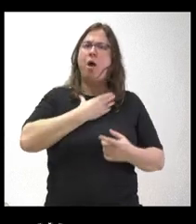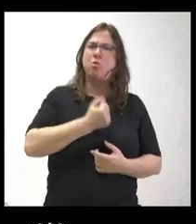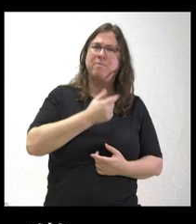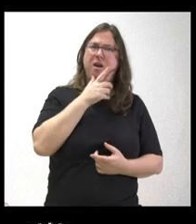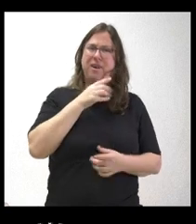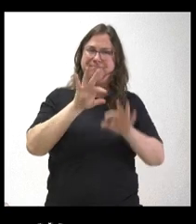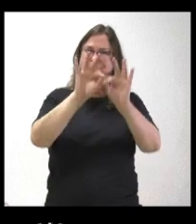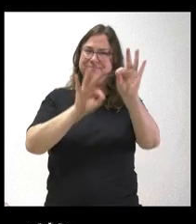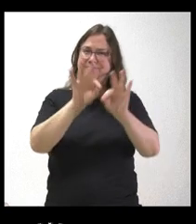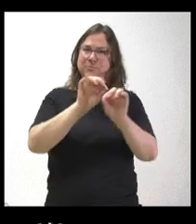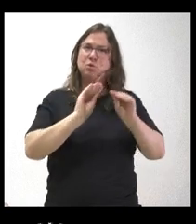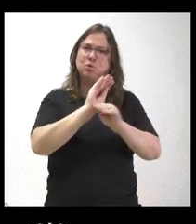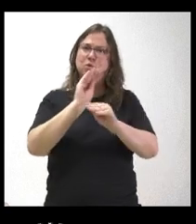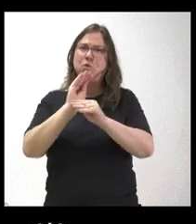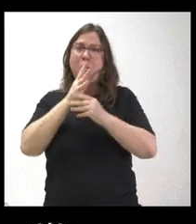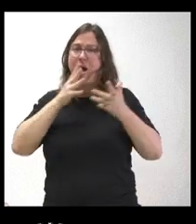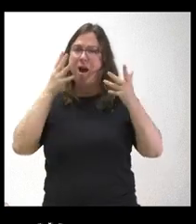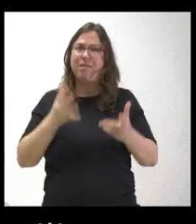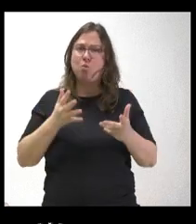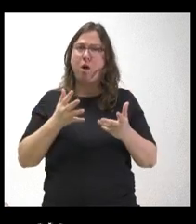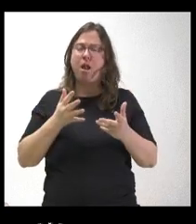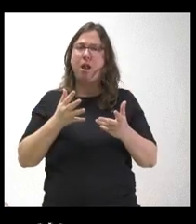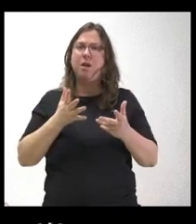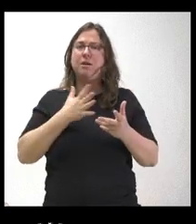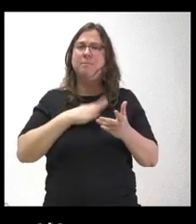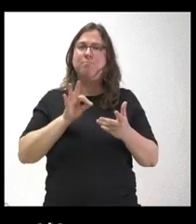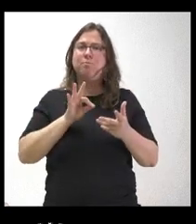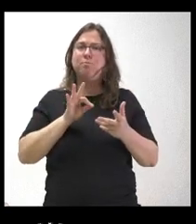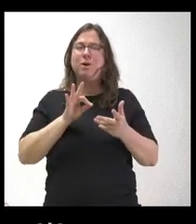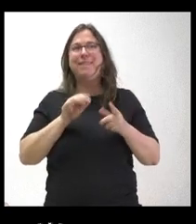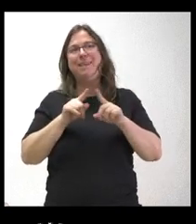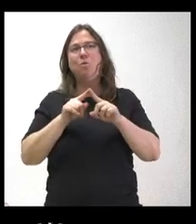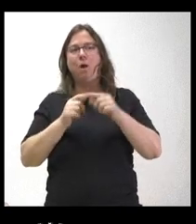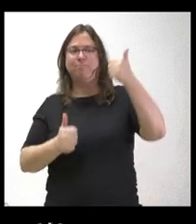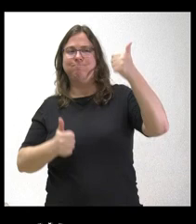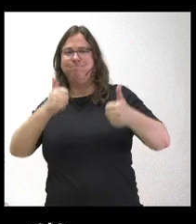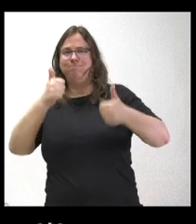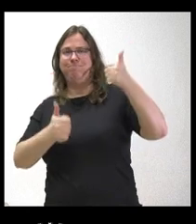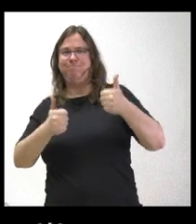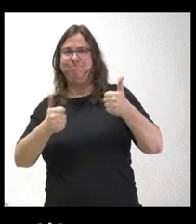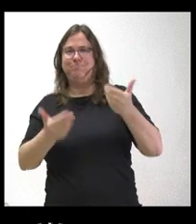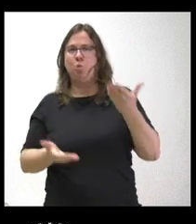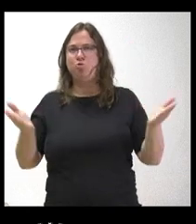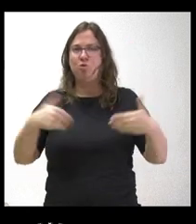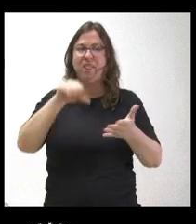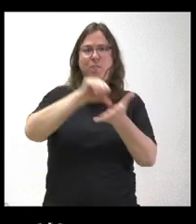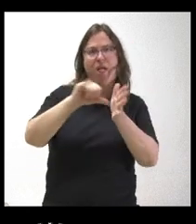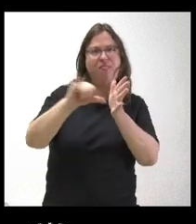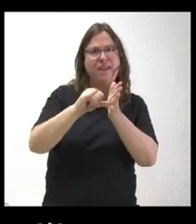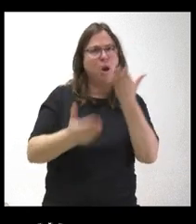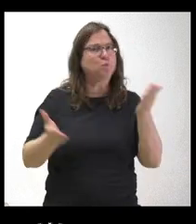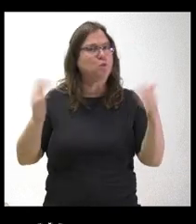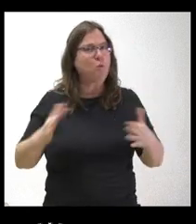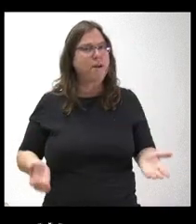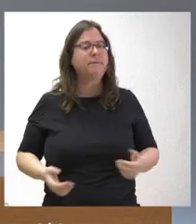están establecidas las ayudas, actualmente pueden ejercer una competencia desleal con las ciudades cercanas. Muchas